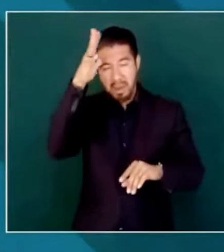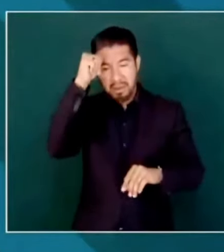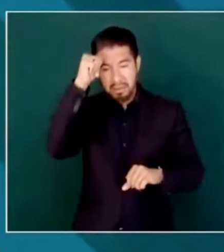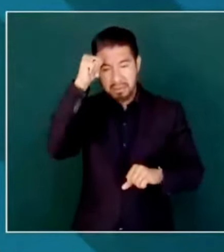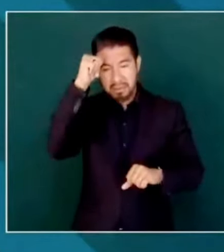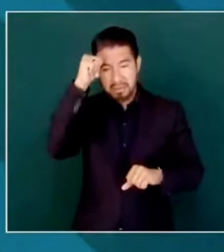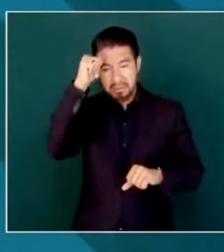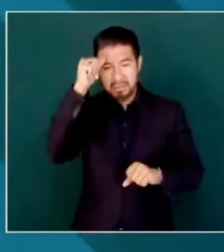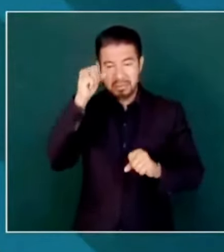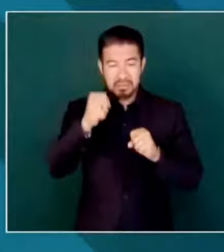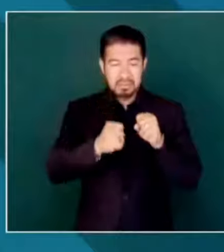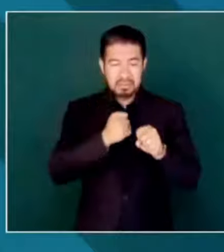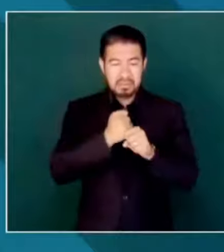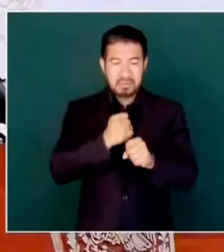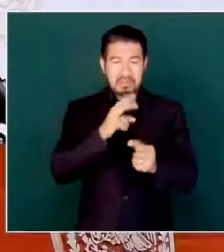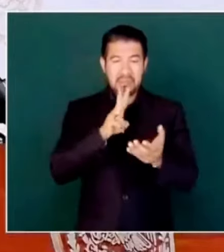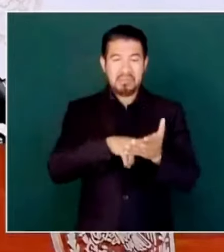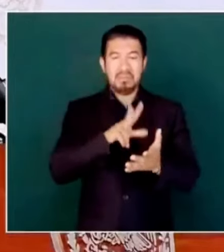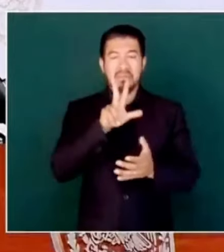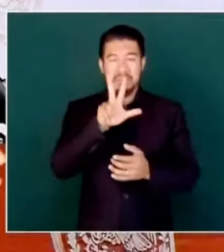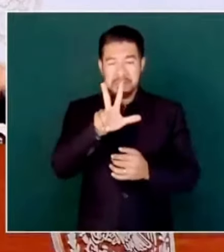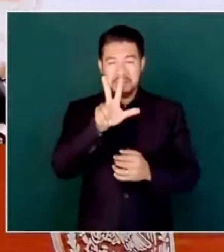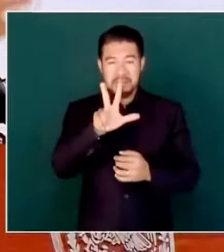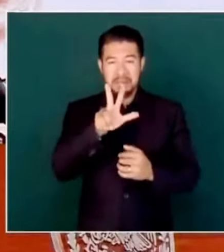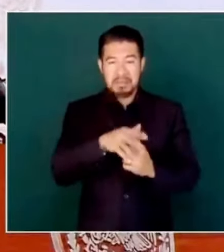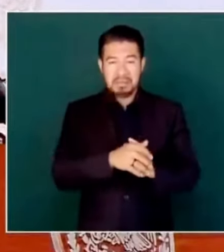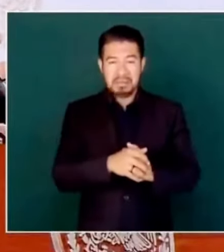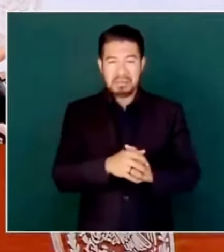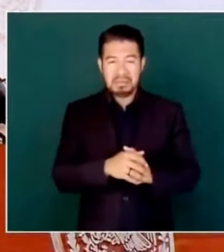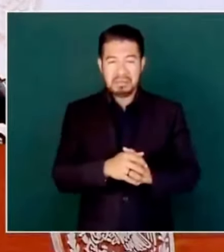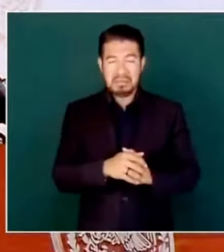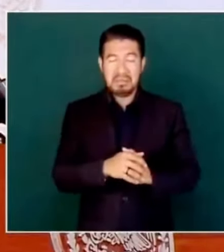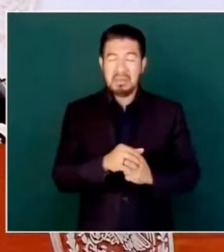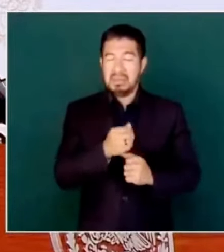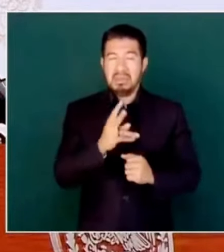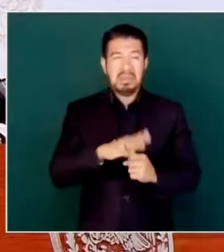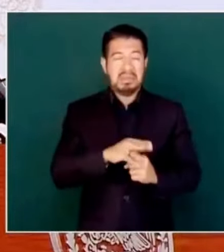En el 18, desesperadísimos.